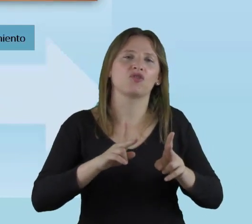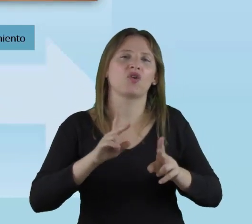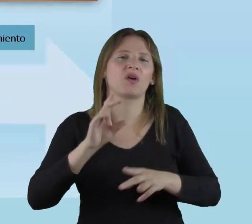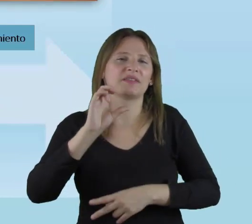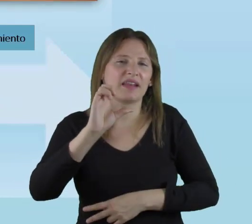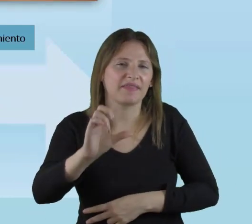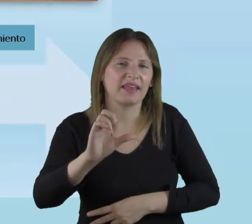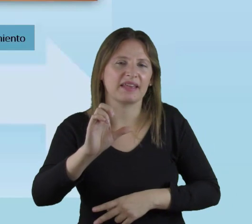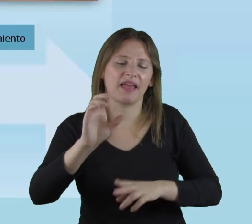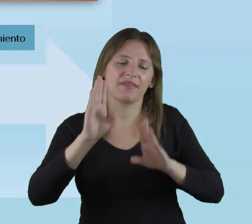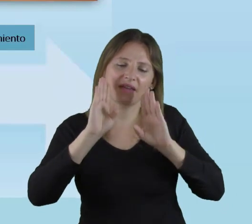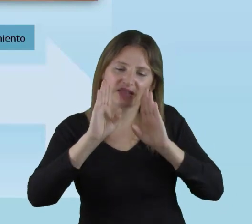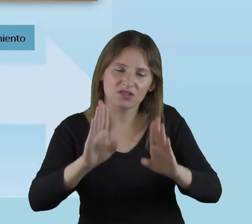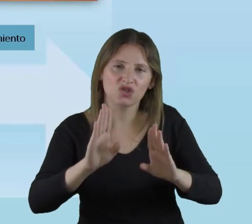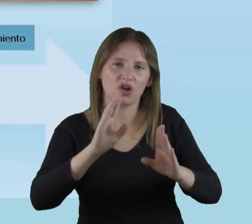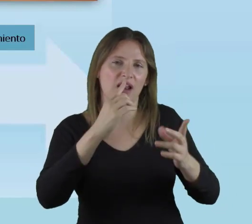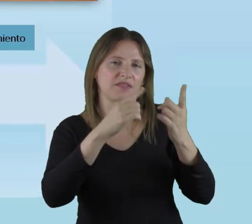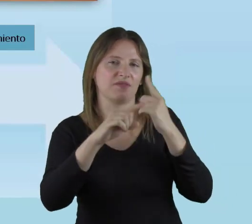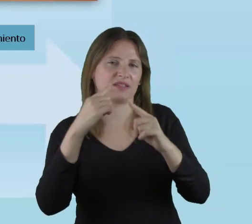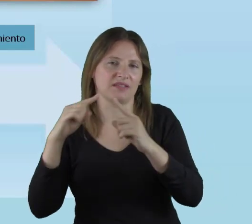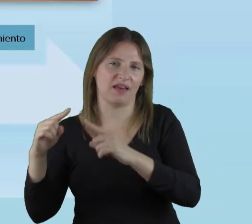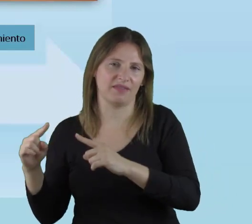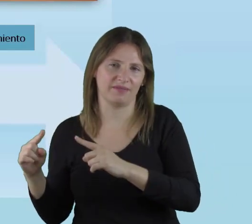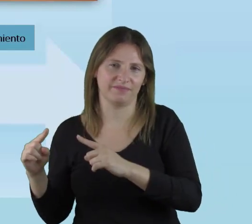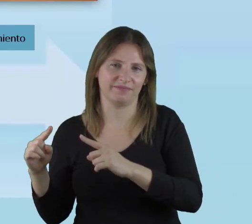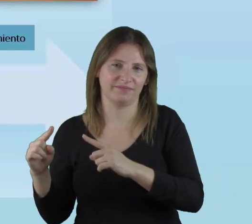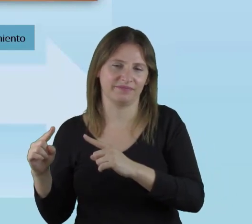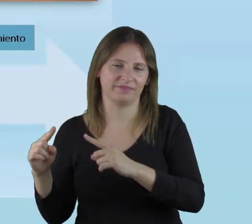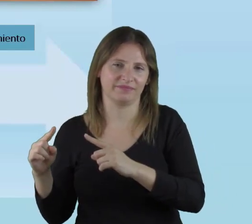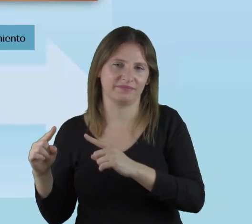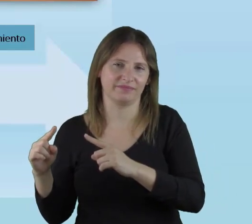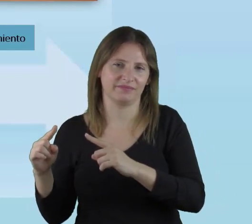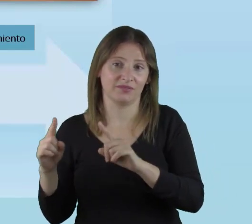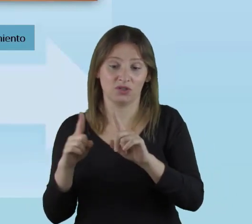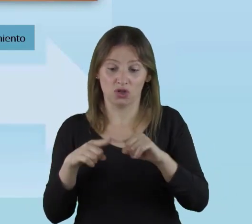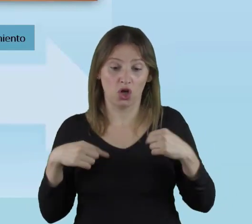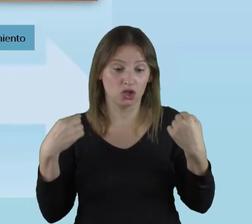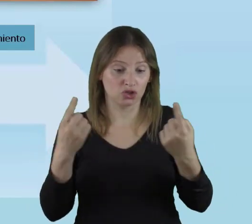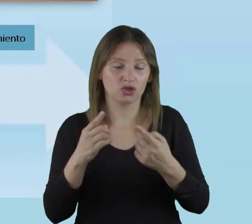metodologías y estrategias de atención a la diversidad.